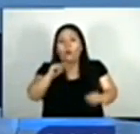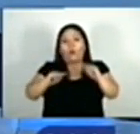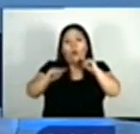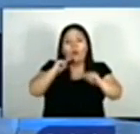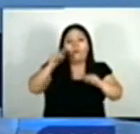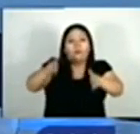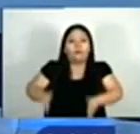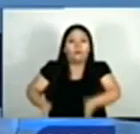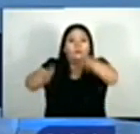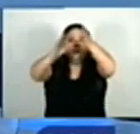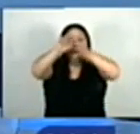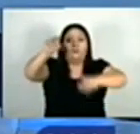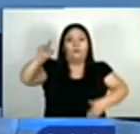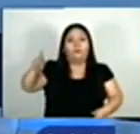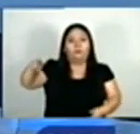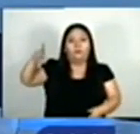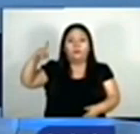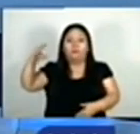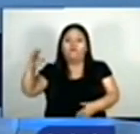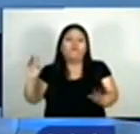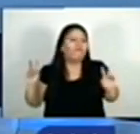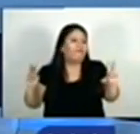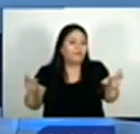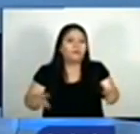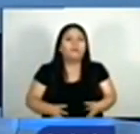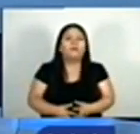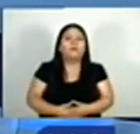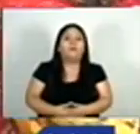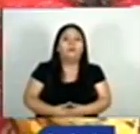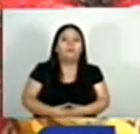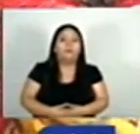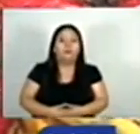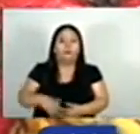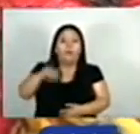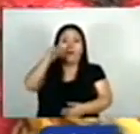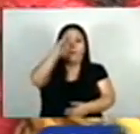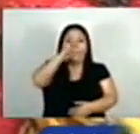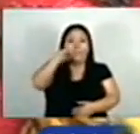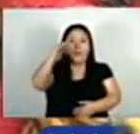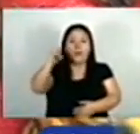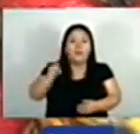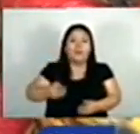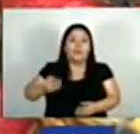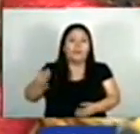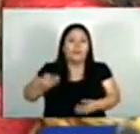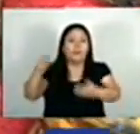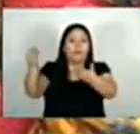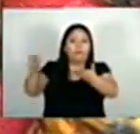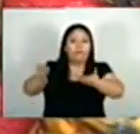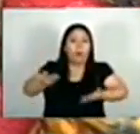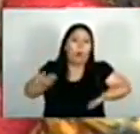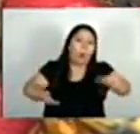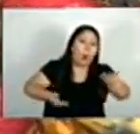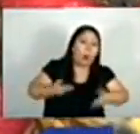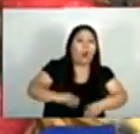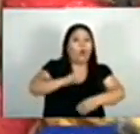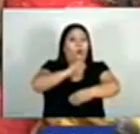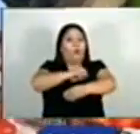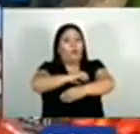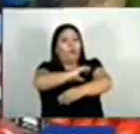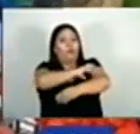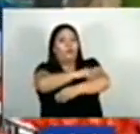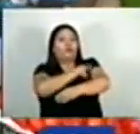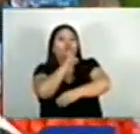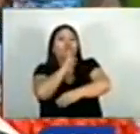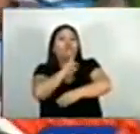la Defensoría del Consumidor sobre este tema. El país espera abastecer el mercado con verdura hondureña, esto